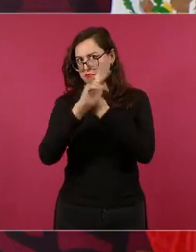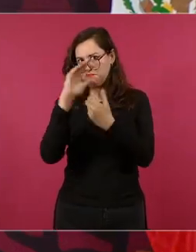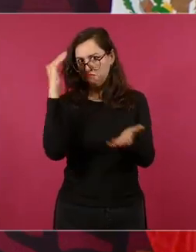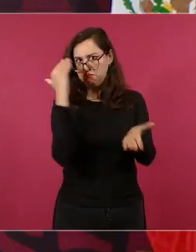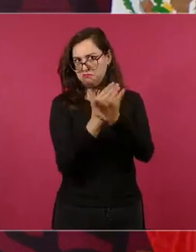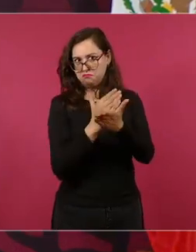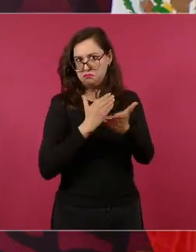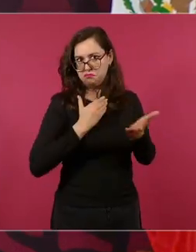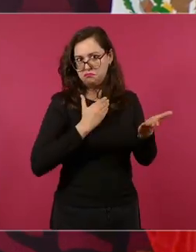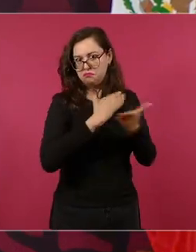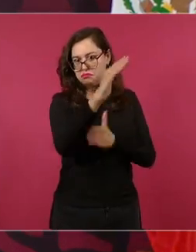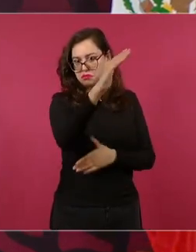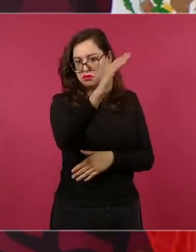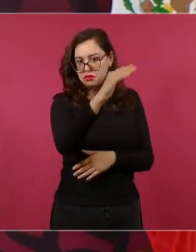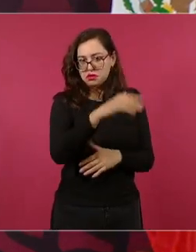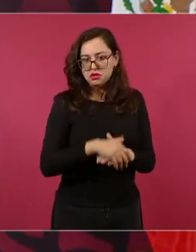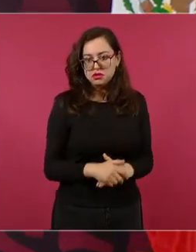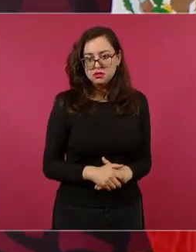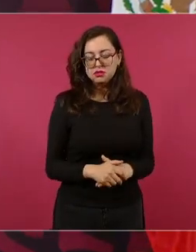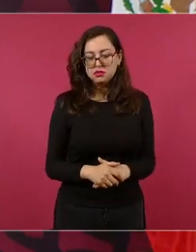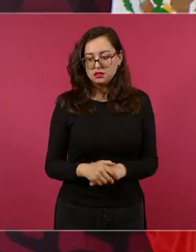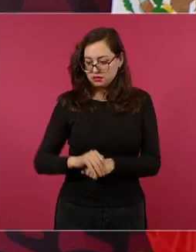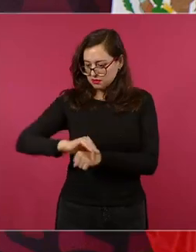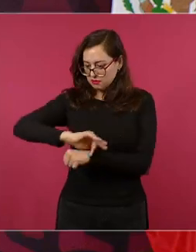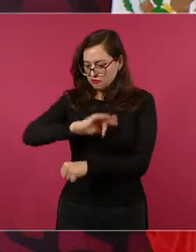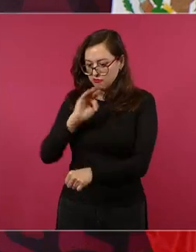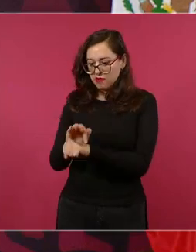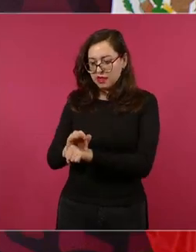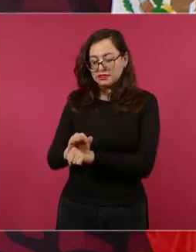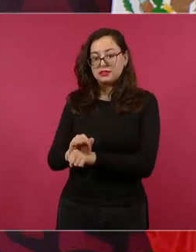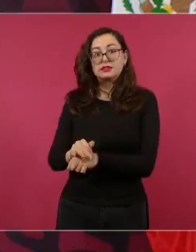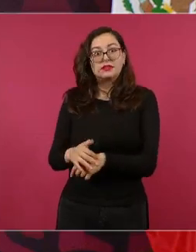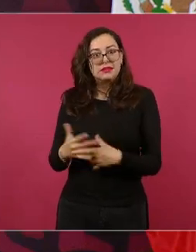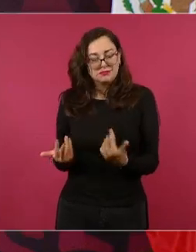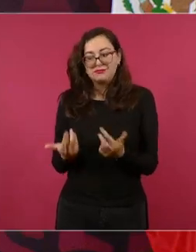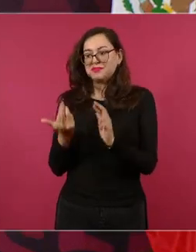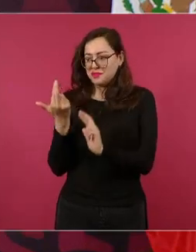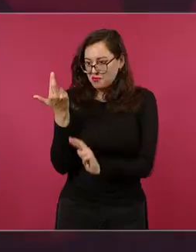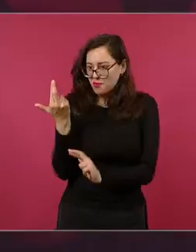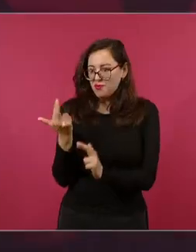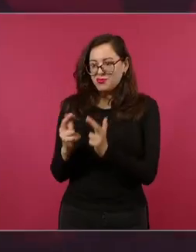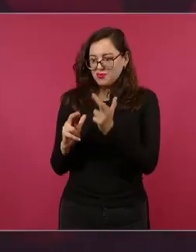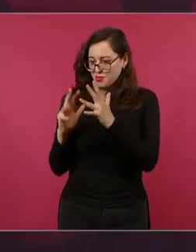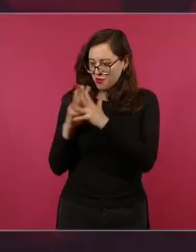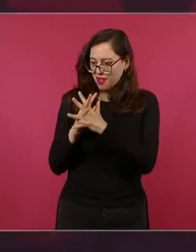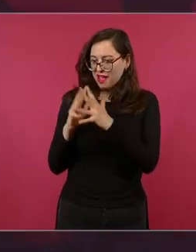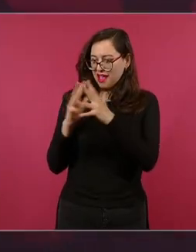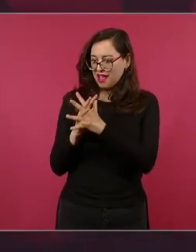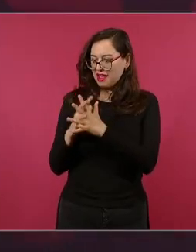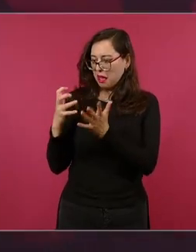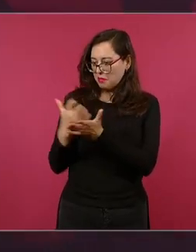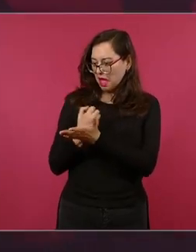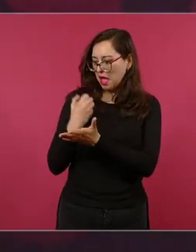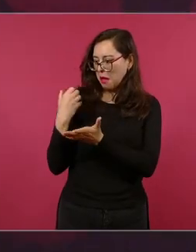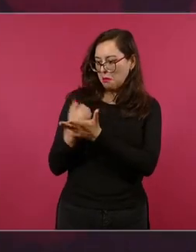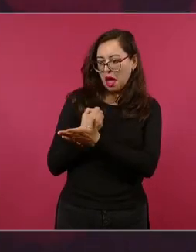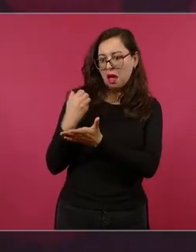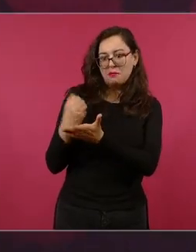a extranjeros porque eso fue la revolución y estos empiezan